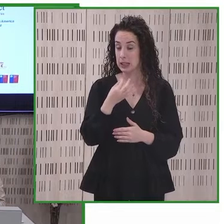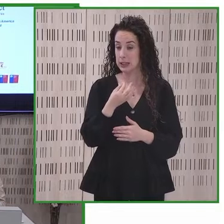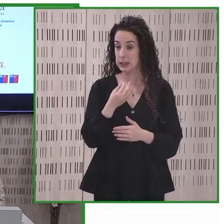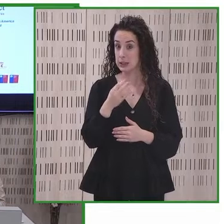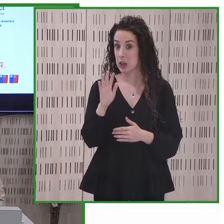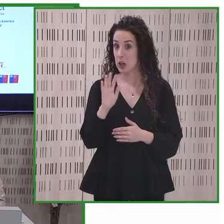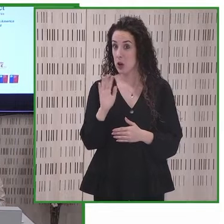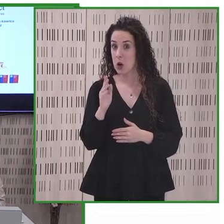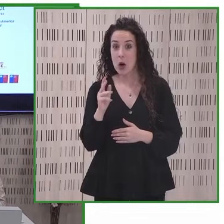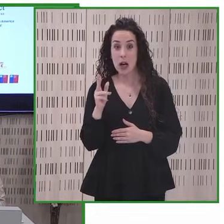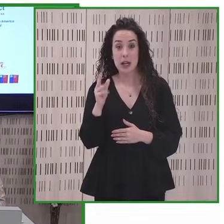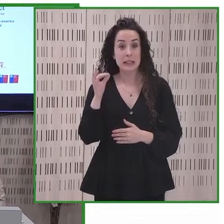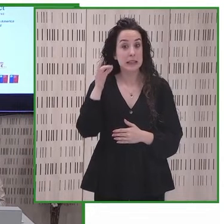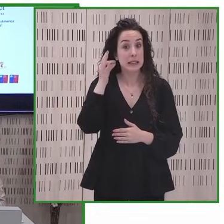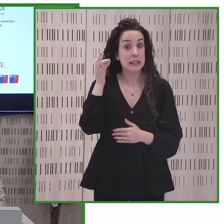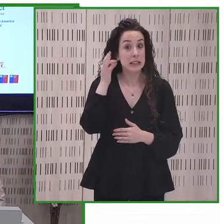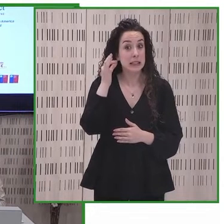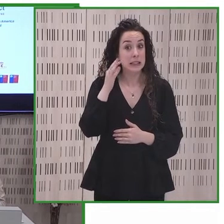Buenas. ¿Se oye?